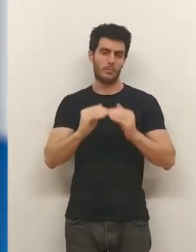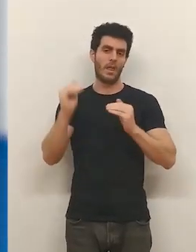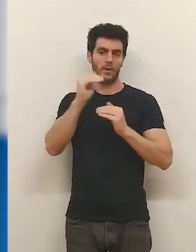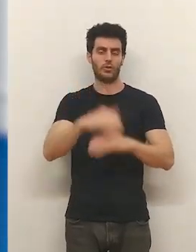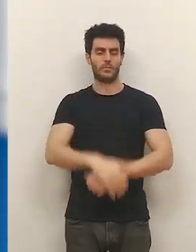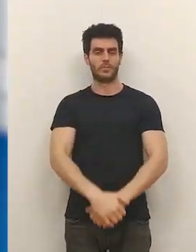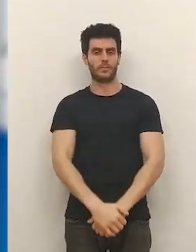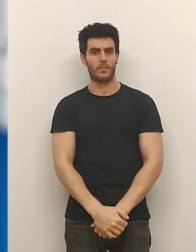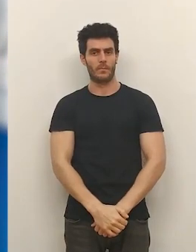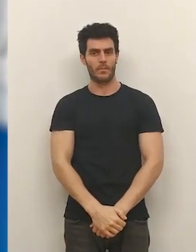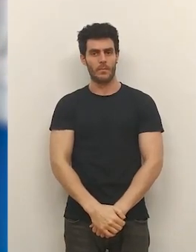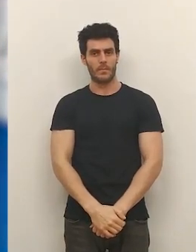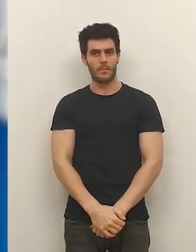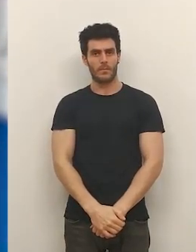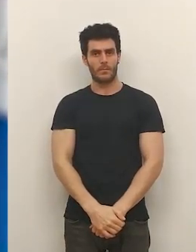el ascenso.